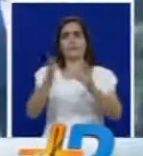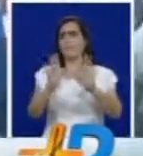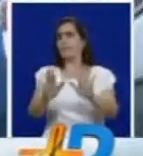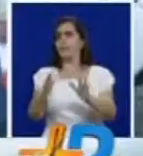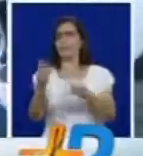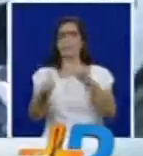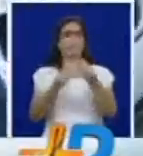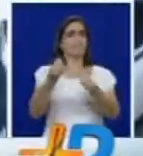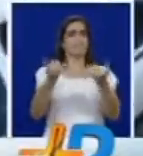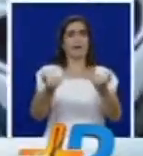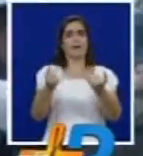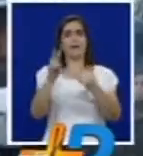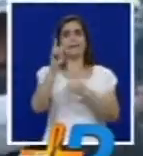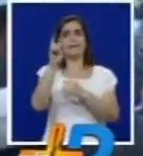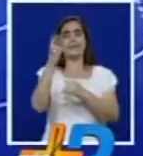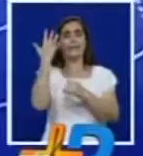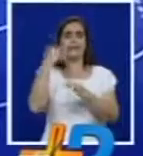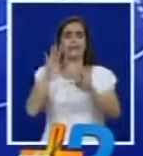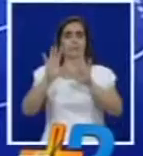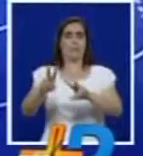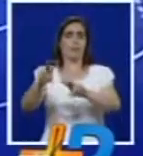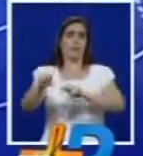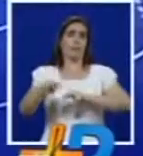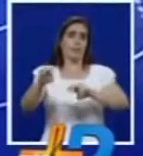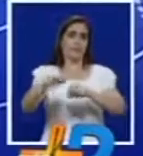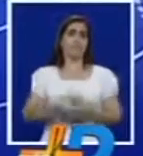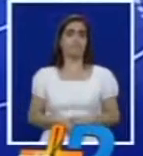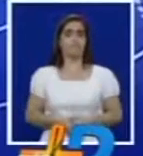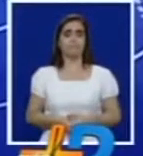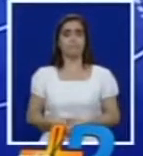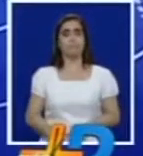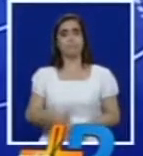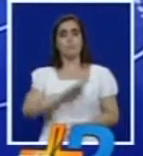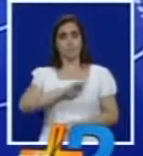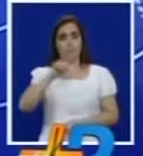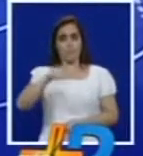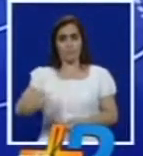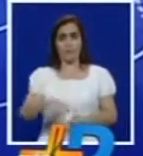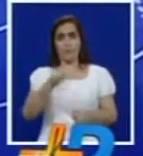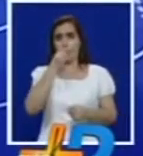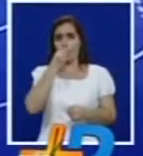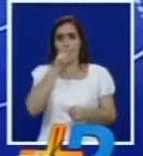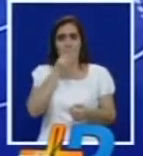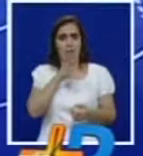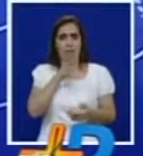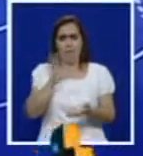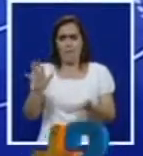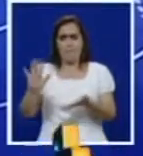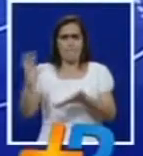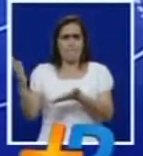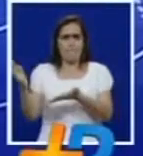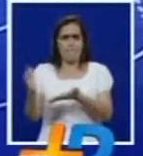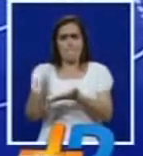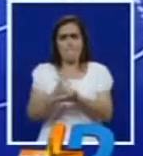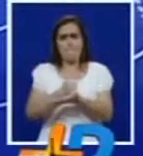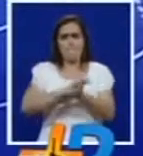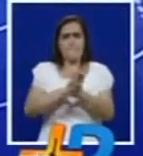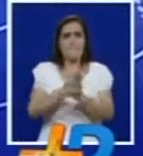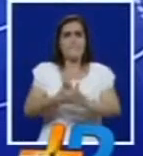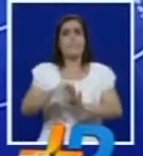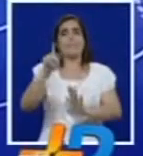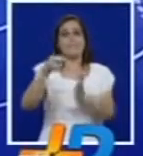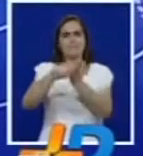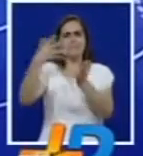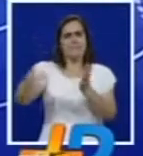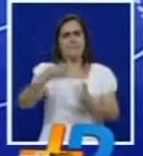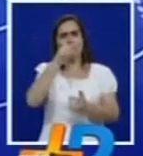en el séptimo día del paro agrario. En el Valle, el desabastecimiento de alimentos y las alzas en los precios de varios productos de